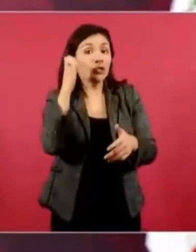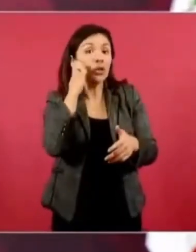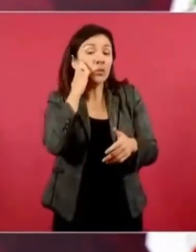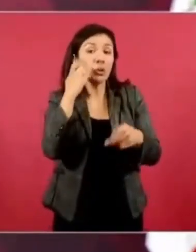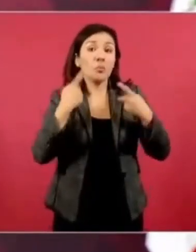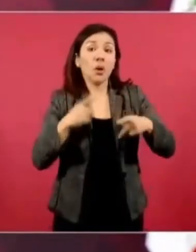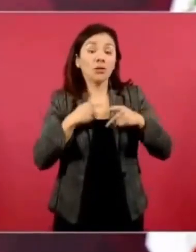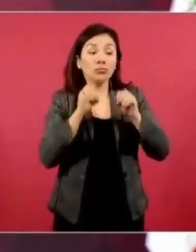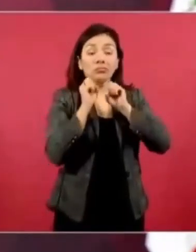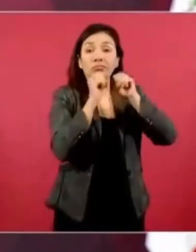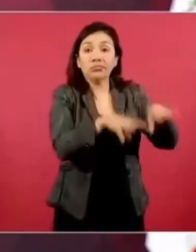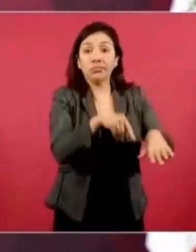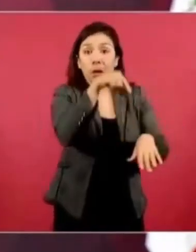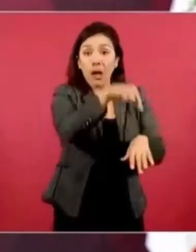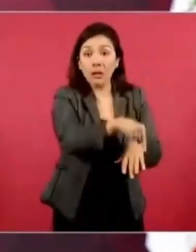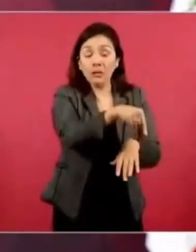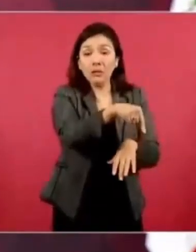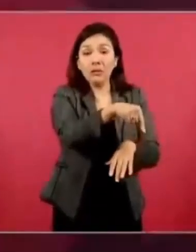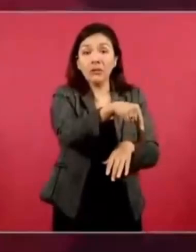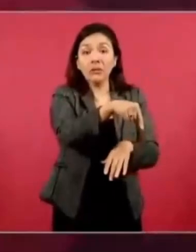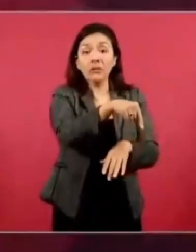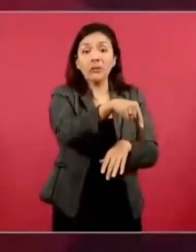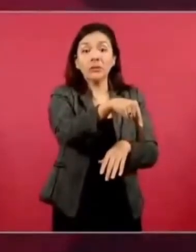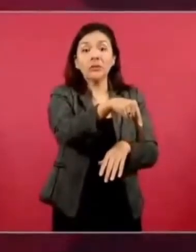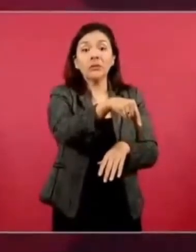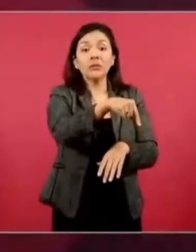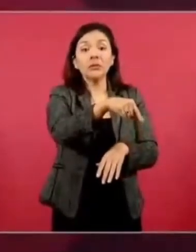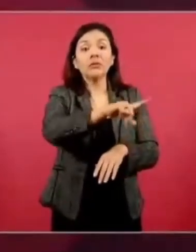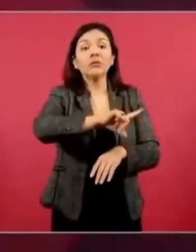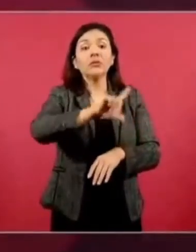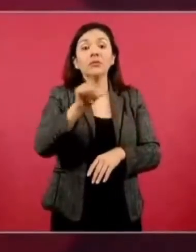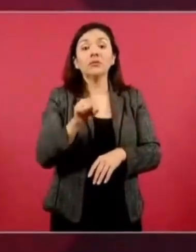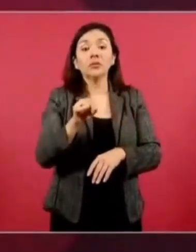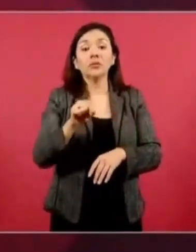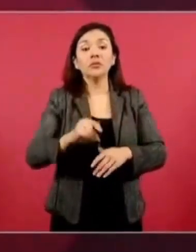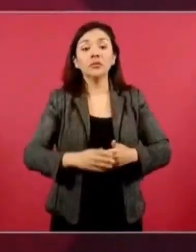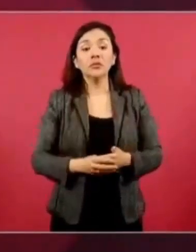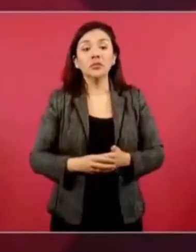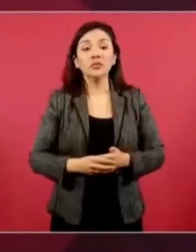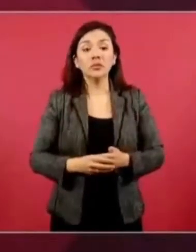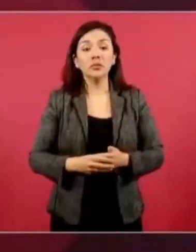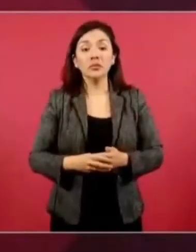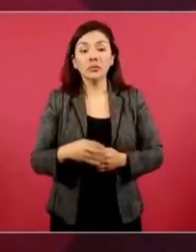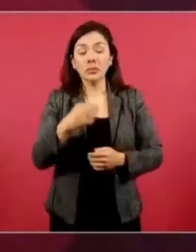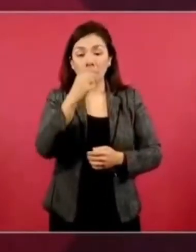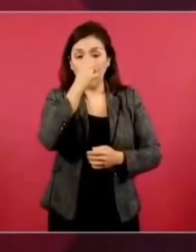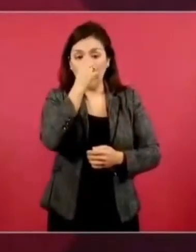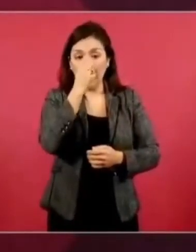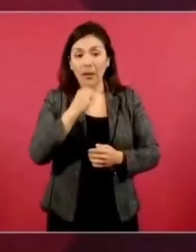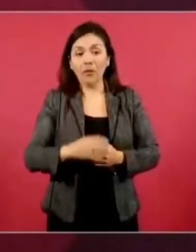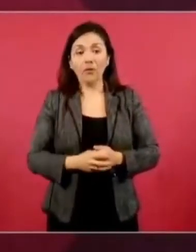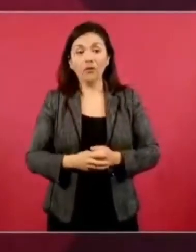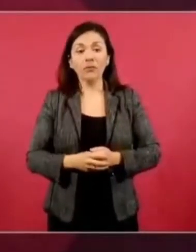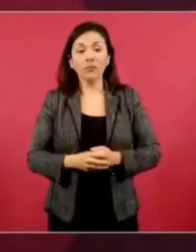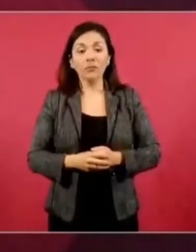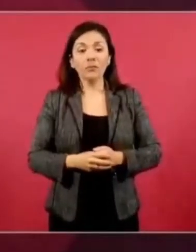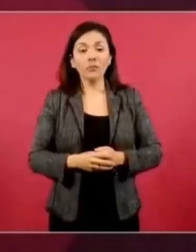y ya se les